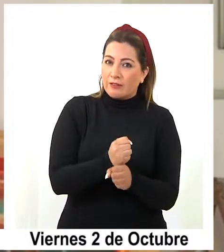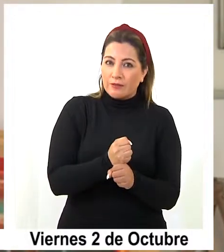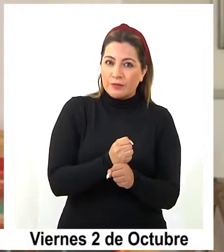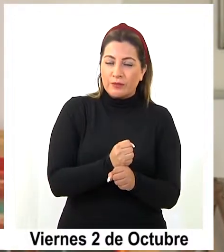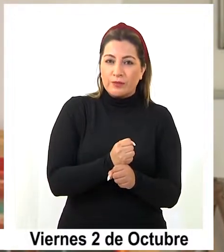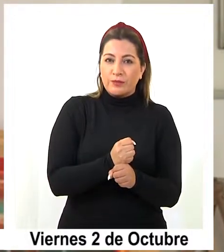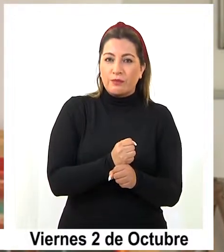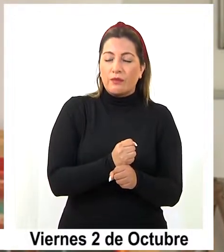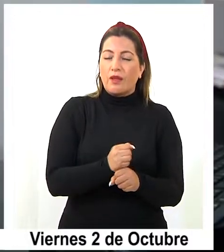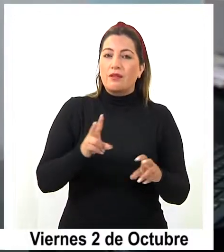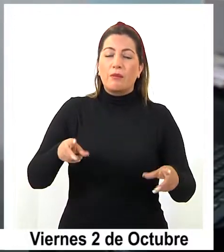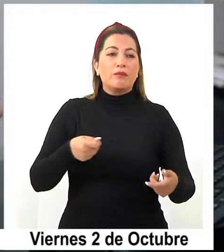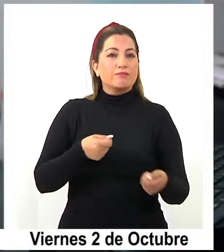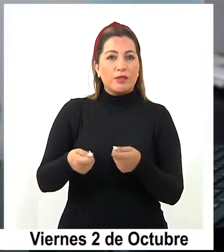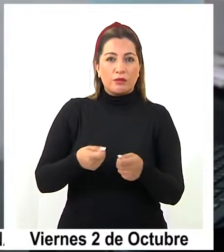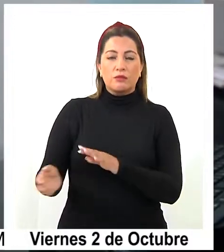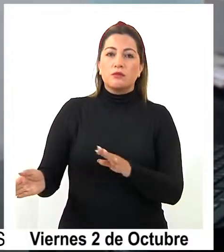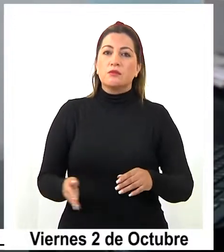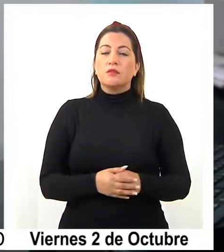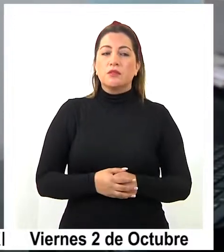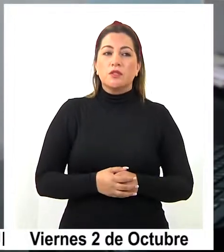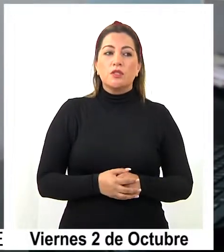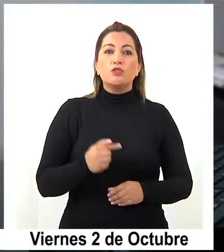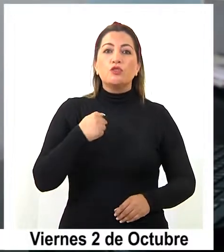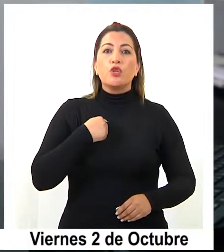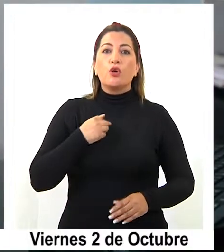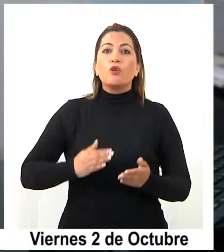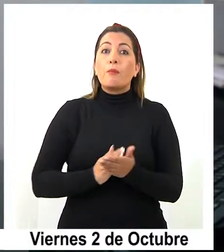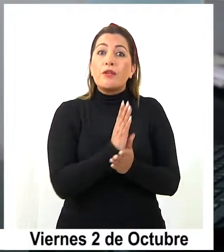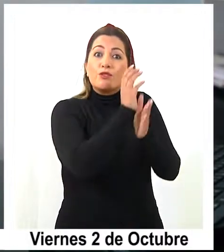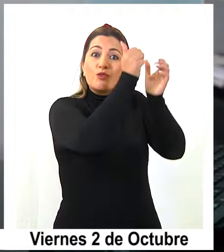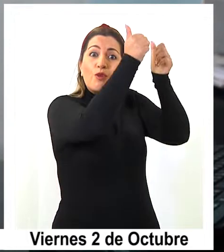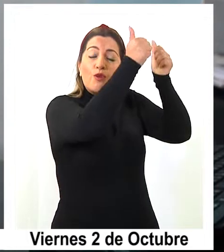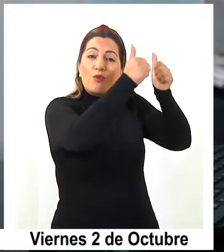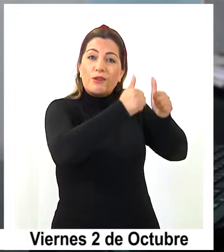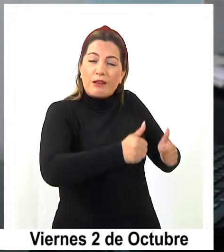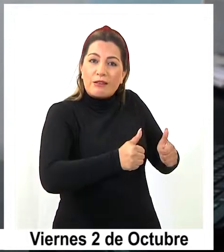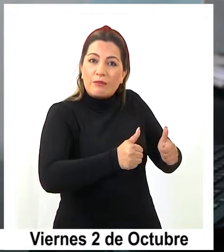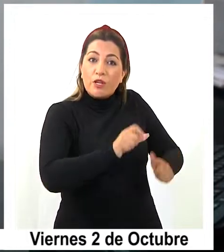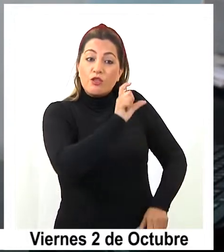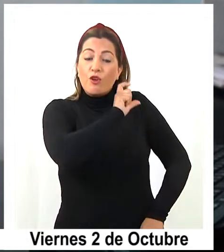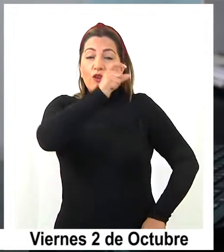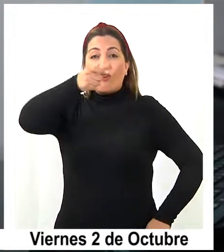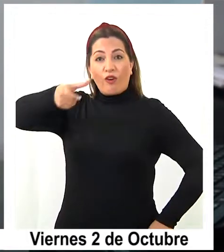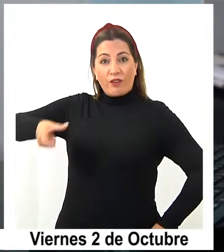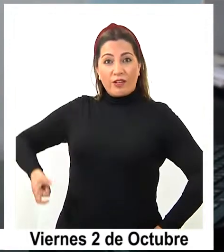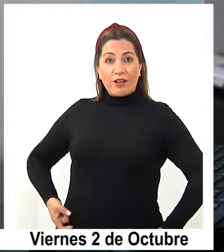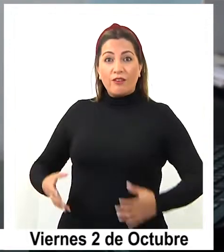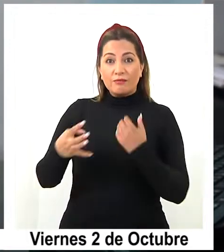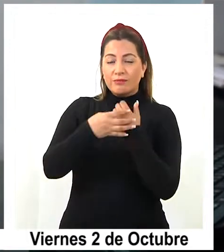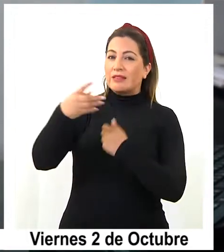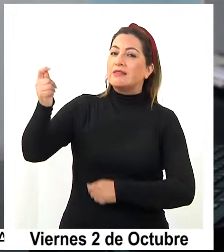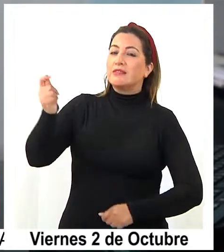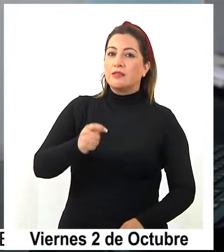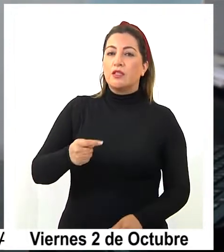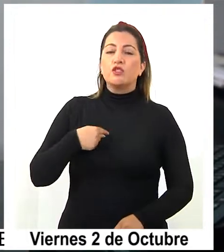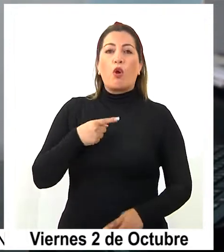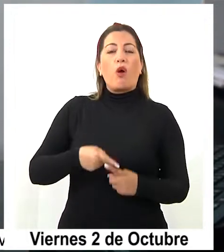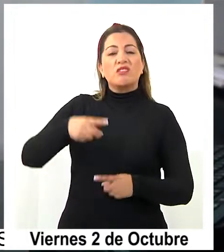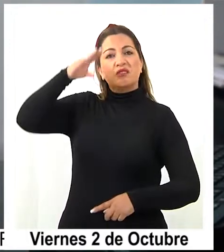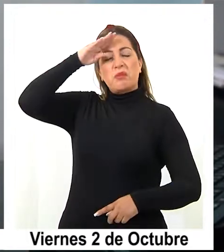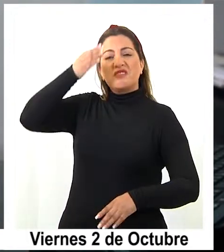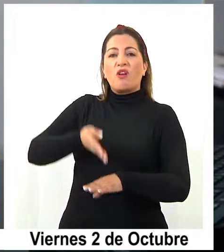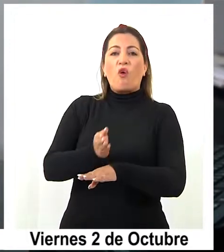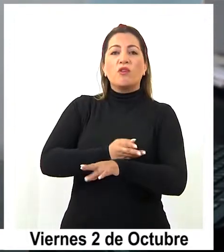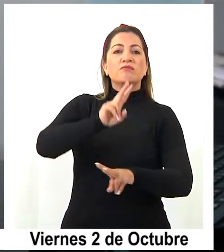generado esto en la economía local. Estoy iniciando una campaña para gobernador regional de Tarapacá. Tengo la experiencia, me